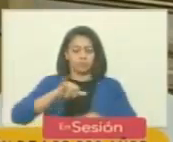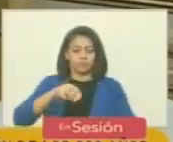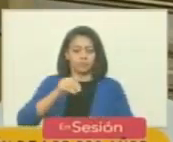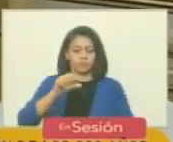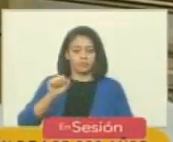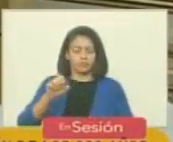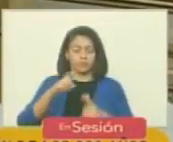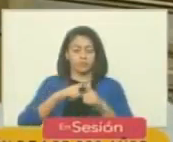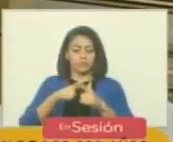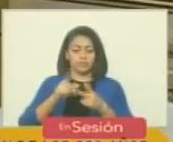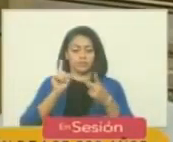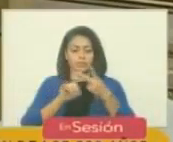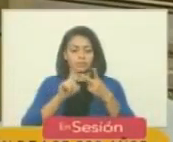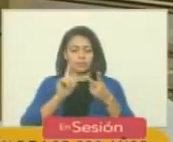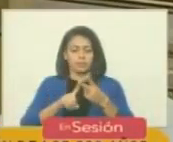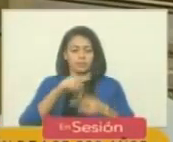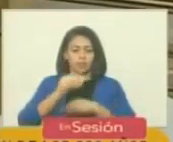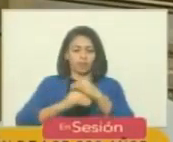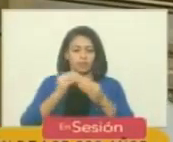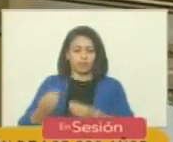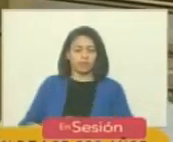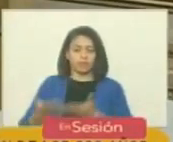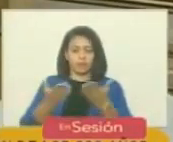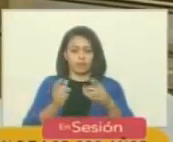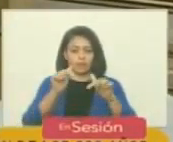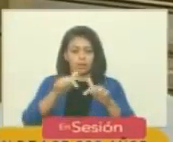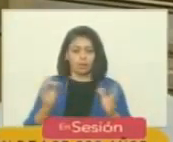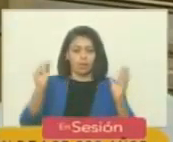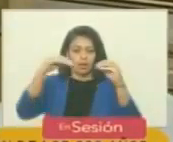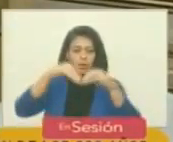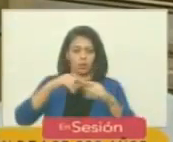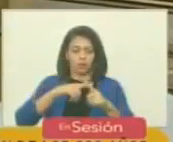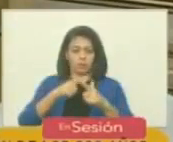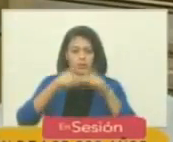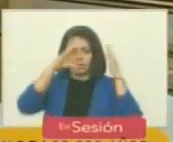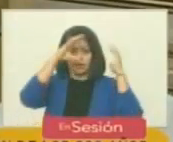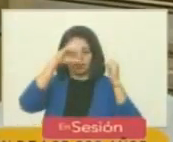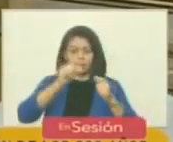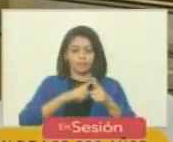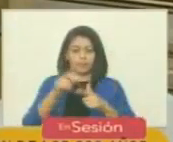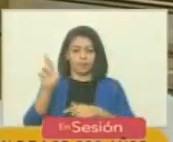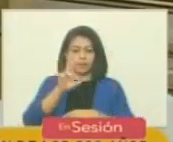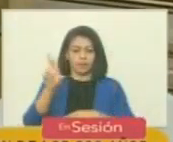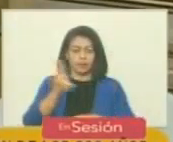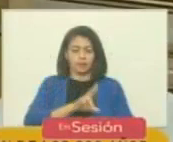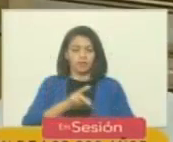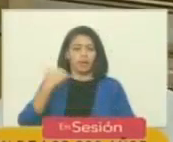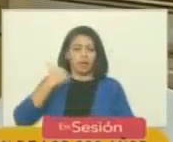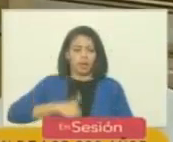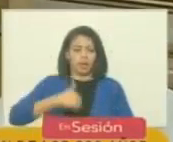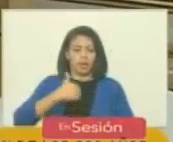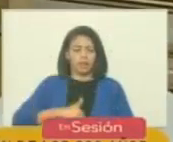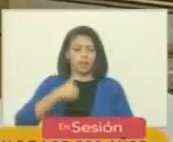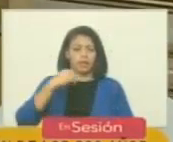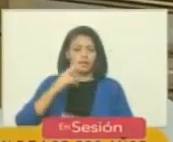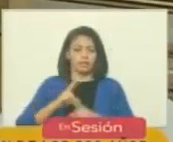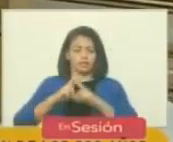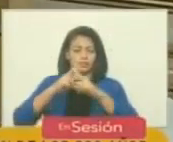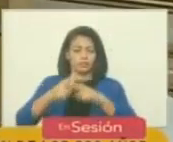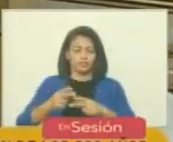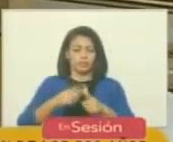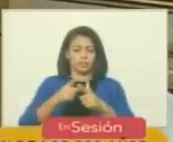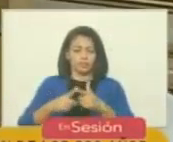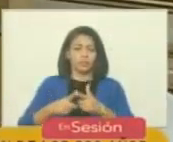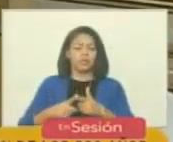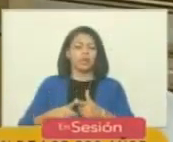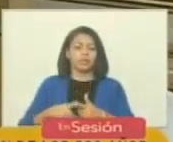Martín segundo hacer entrega del presente acuerdo al embajador de la república de Argentina acreditado ante la